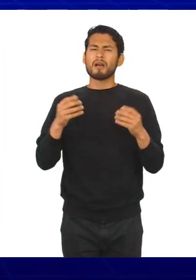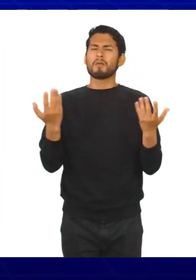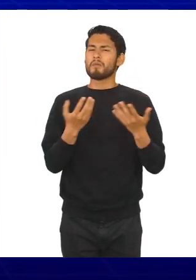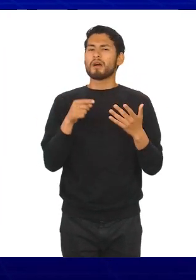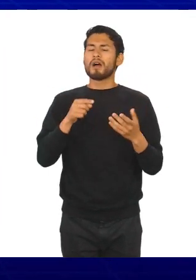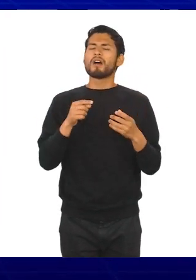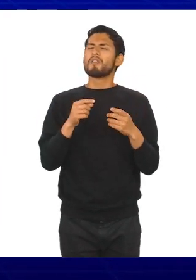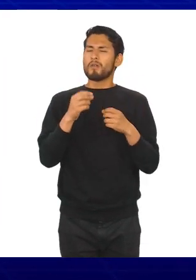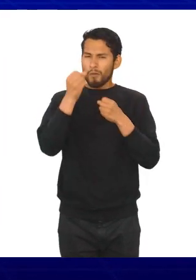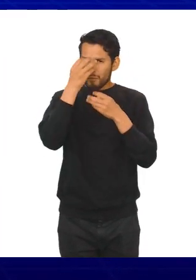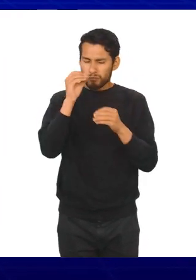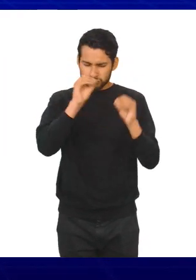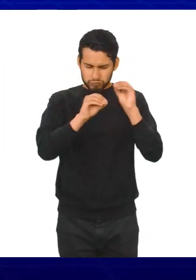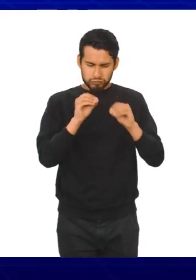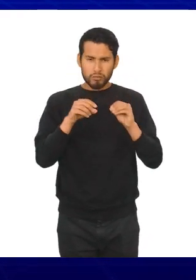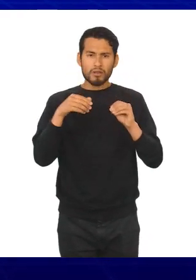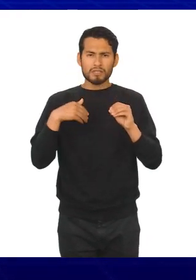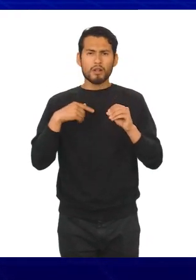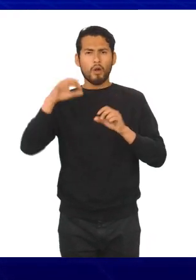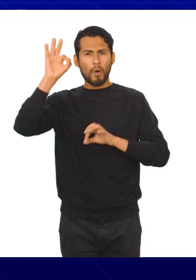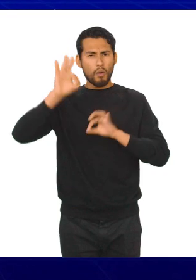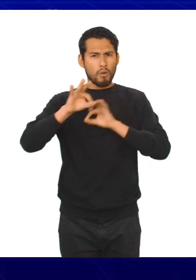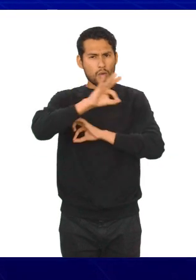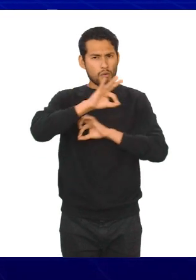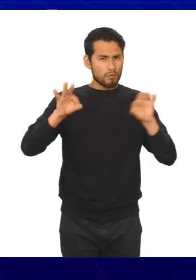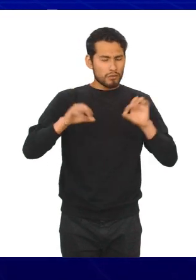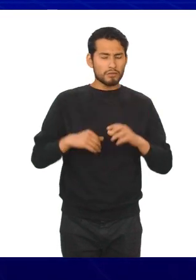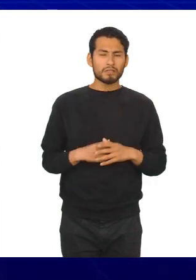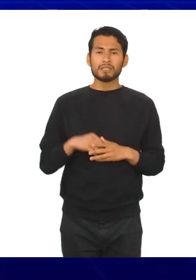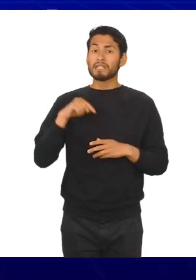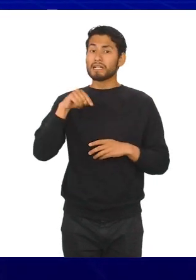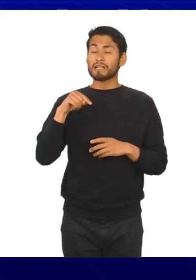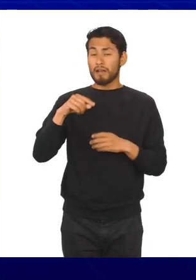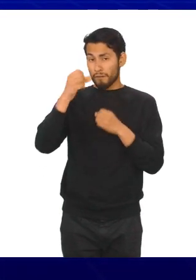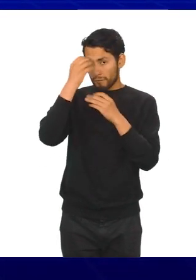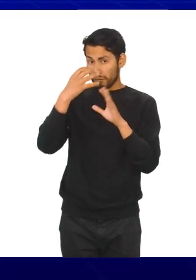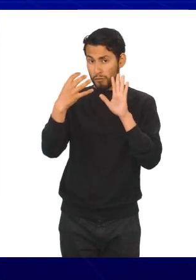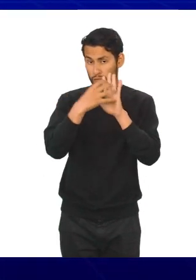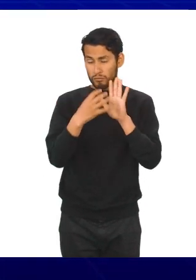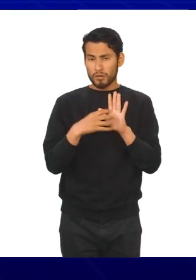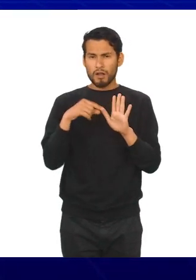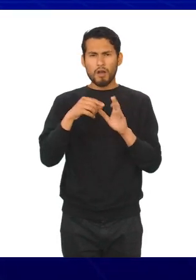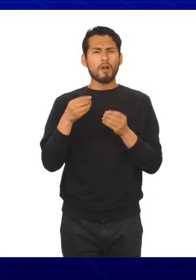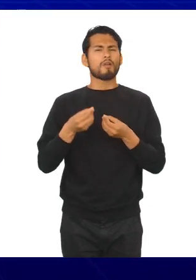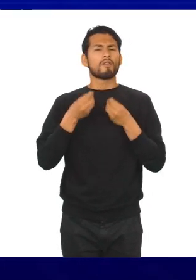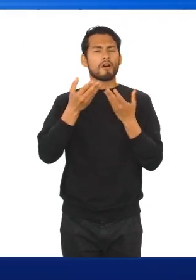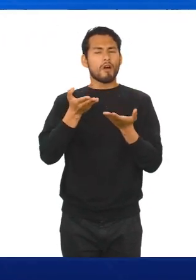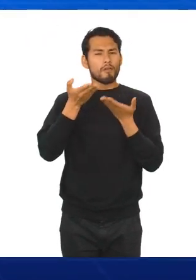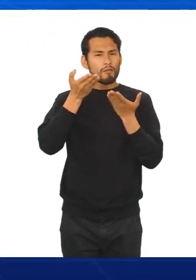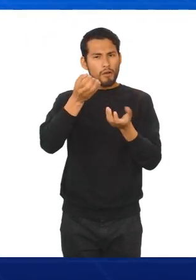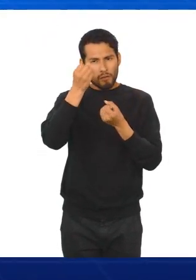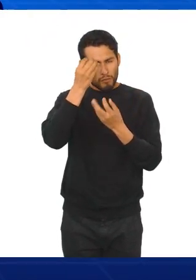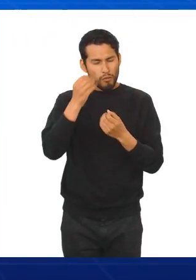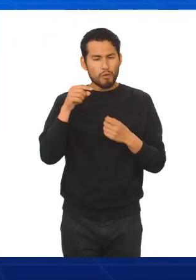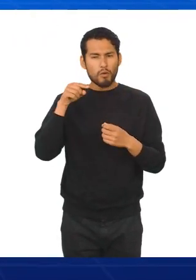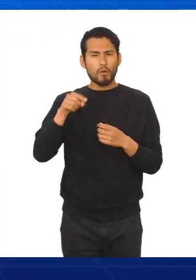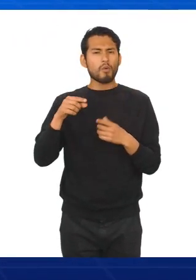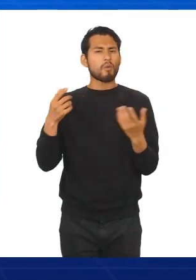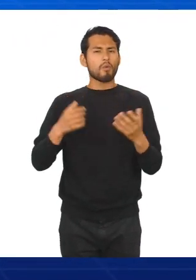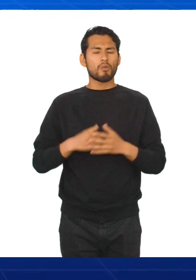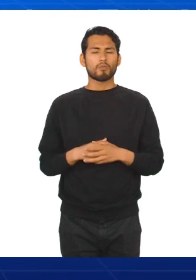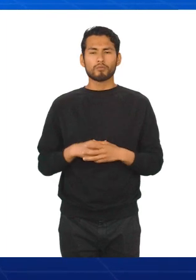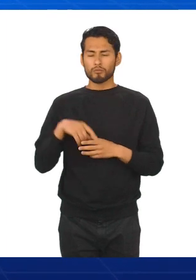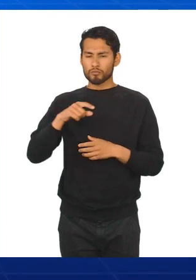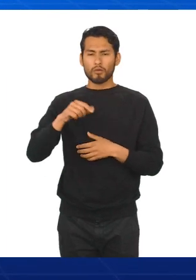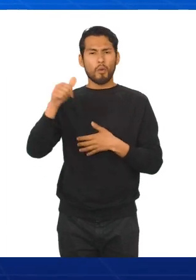referencia o coordenadas. ¡Ajá! Estos gráficos nos permiten presentar información cuantitativa. El propósito de los